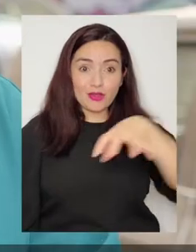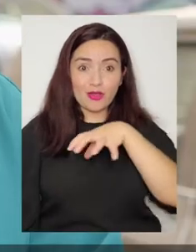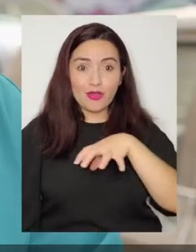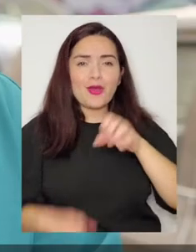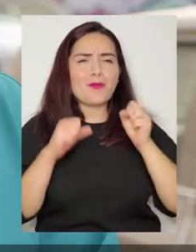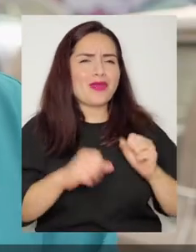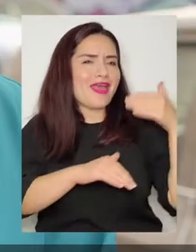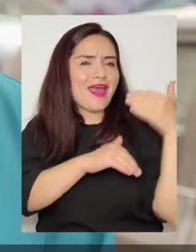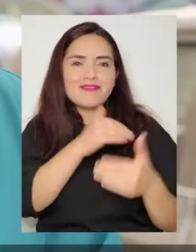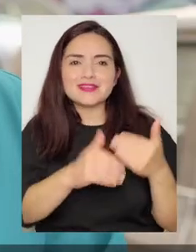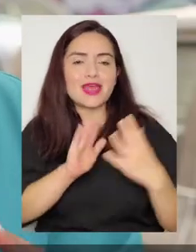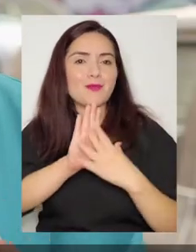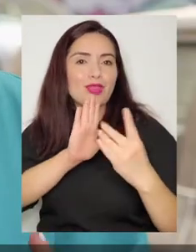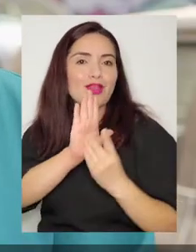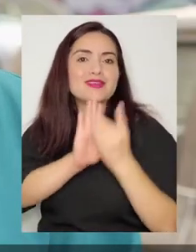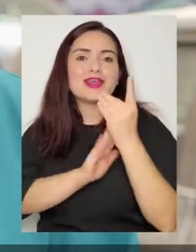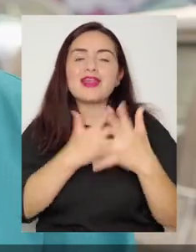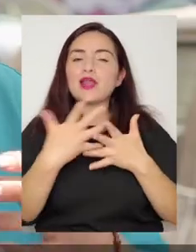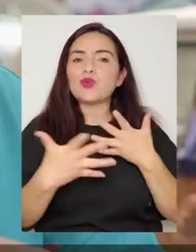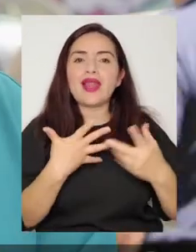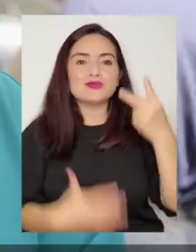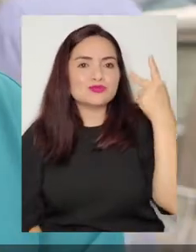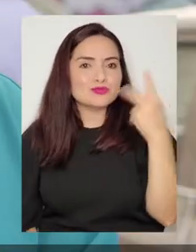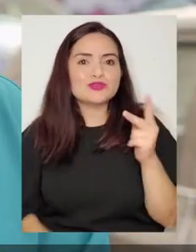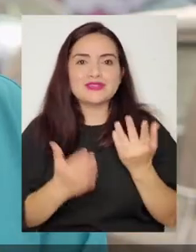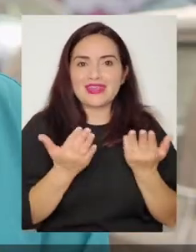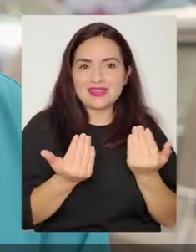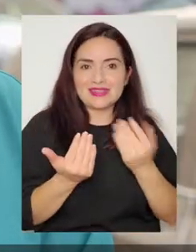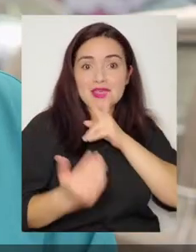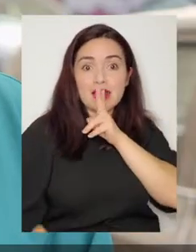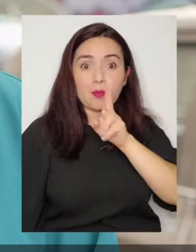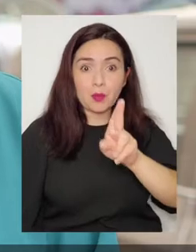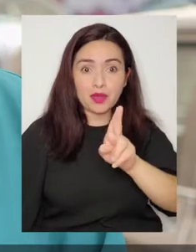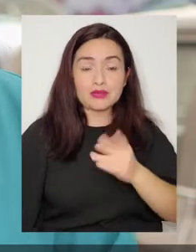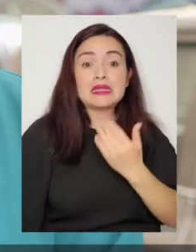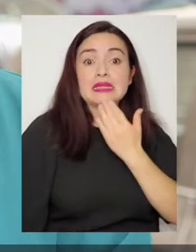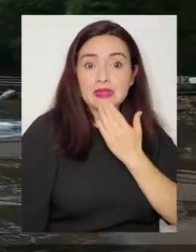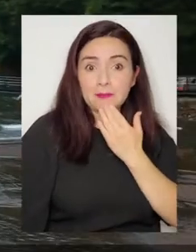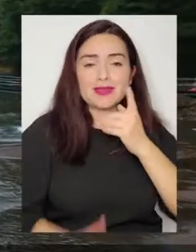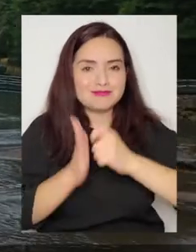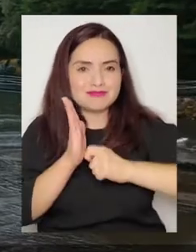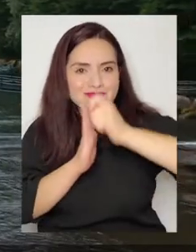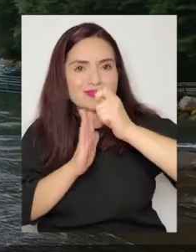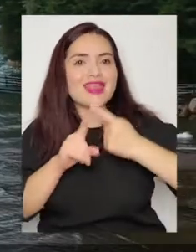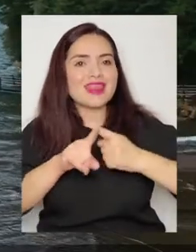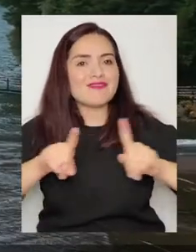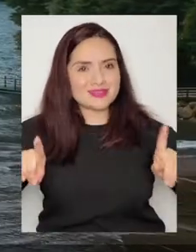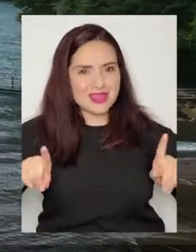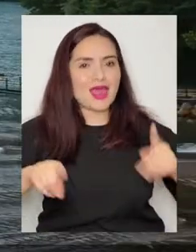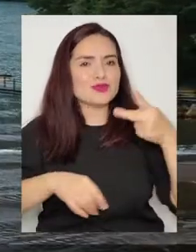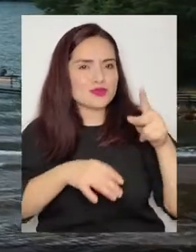territorios los que puedan avanzar hacia modelos de desarrollo endógenos que respondan a sus necesidades pero que también reconozcan su